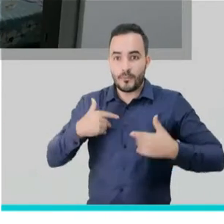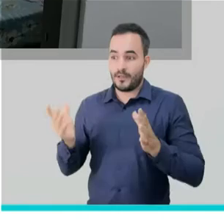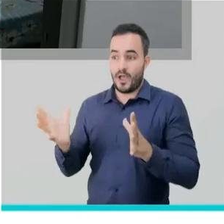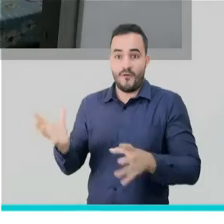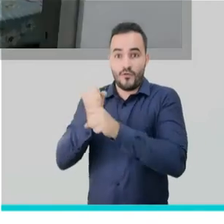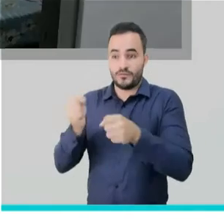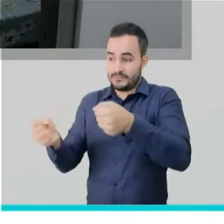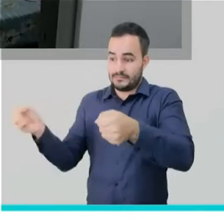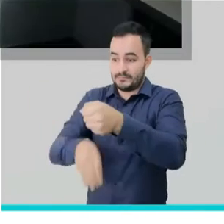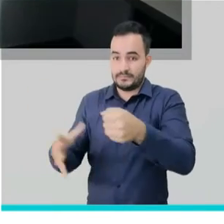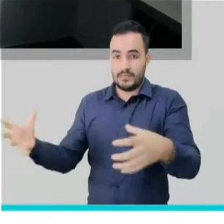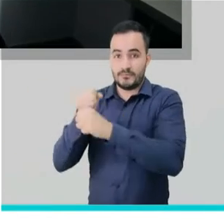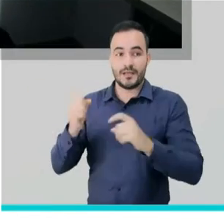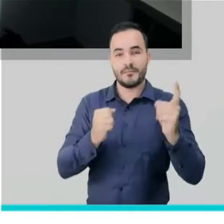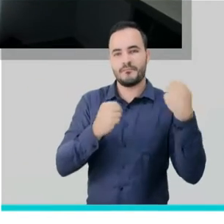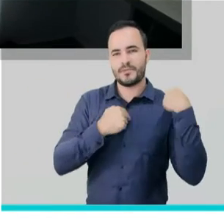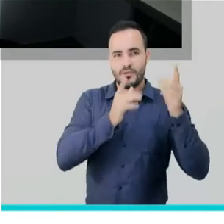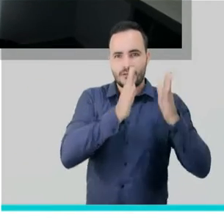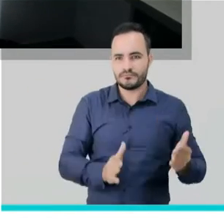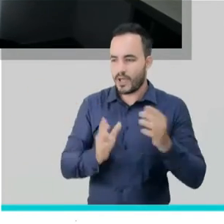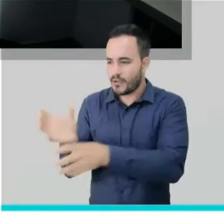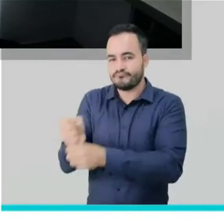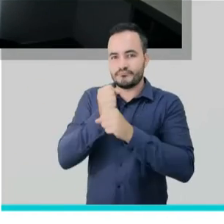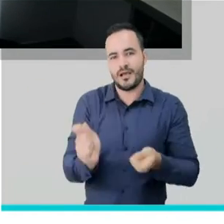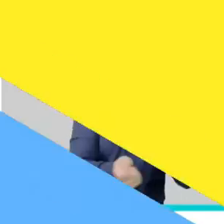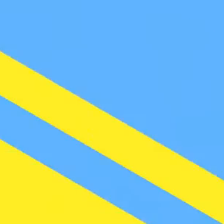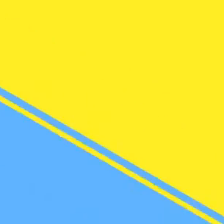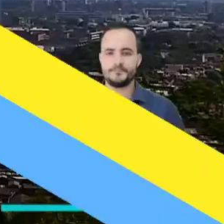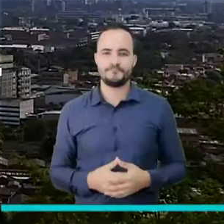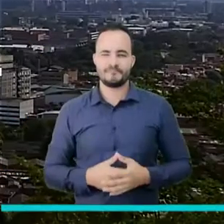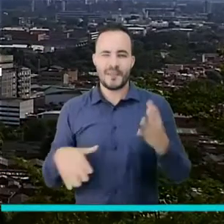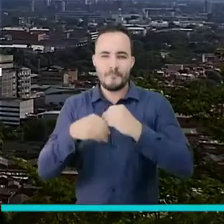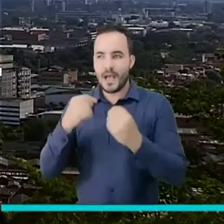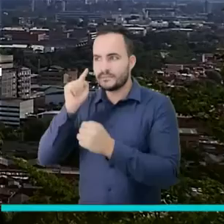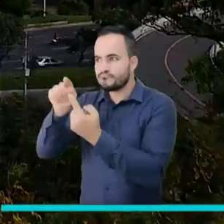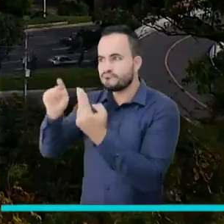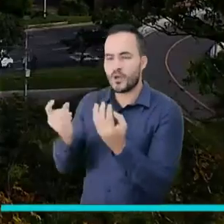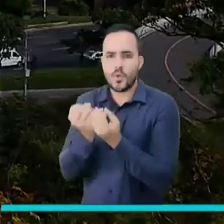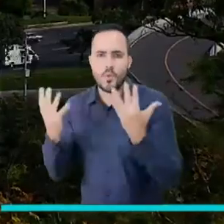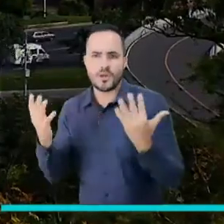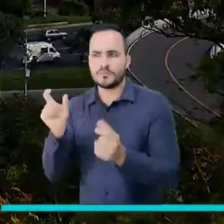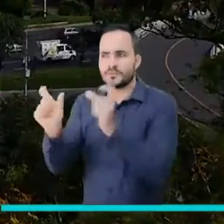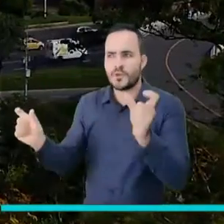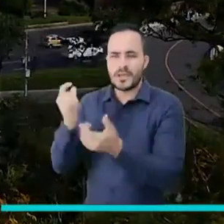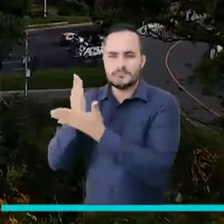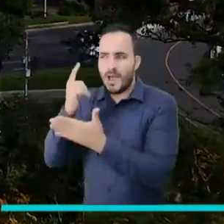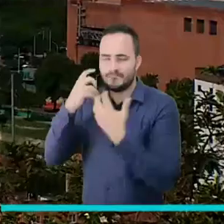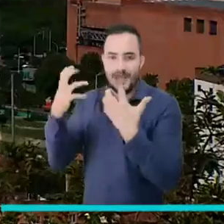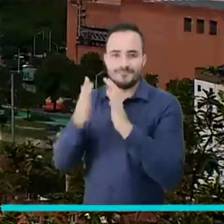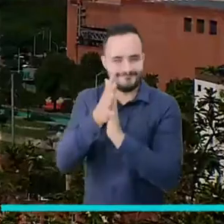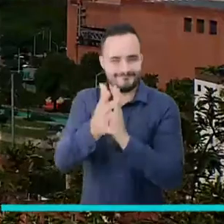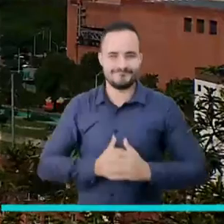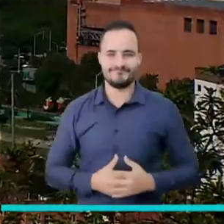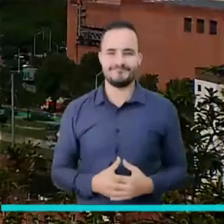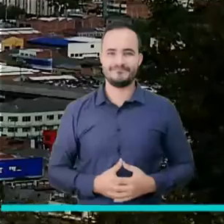una bolsa plástica, amarrarla y ponerla en la puerta para que el cuidador la recoja. Es tiempo de conocer otros hechos, datos y cifras